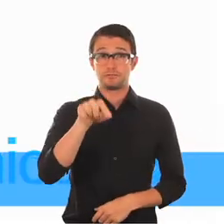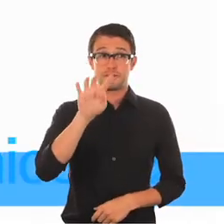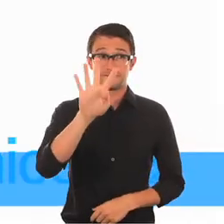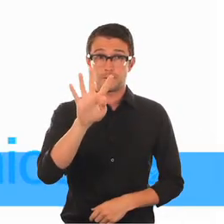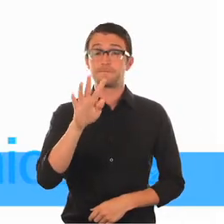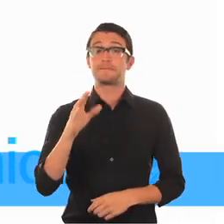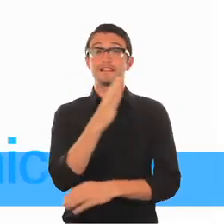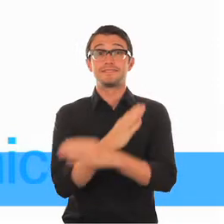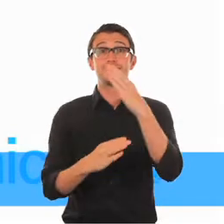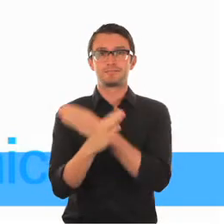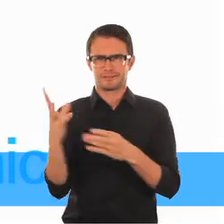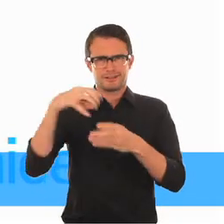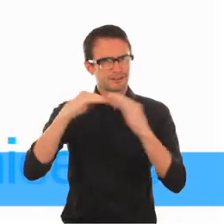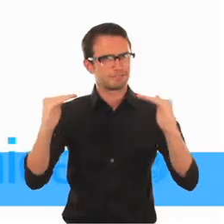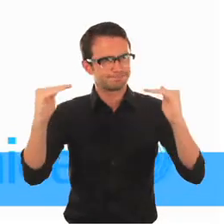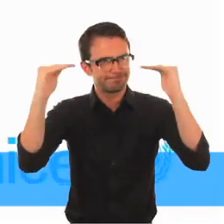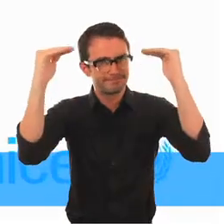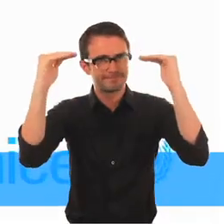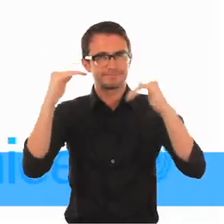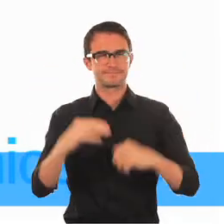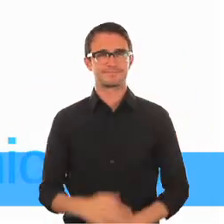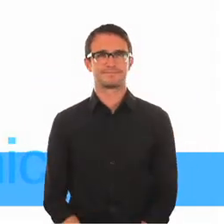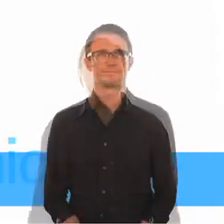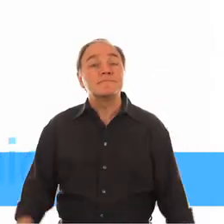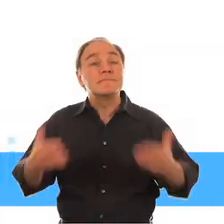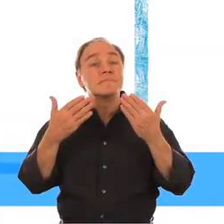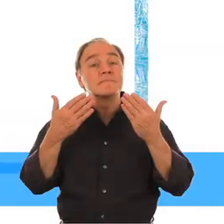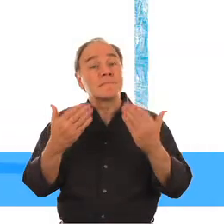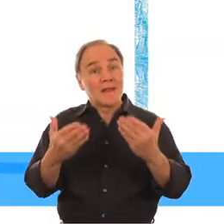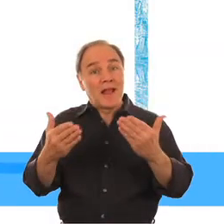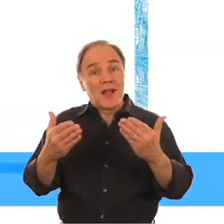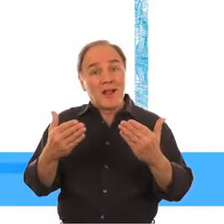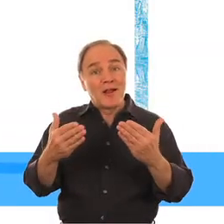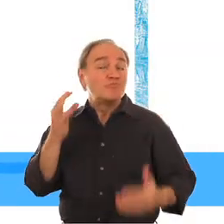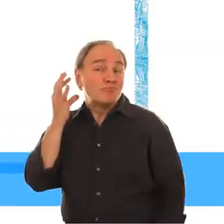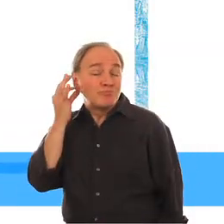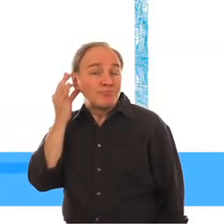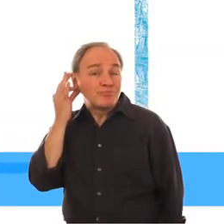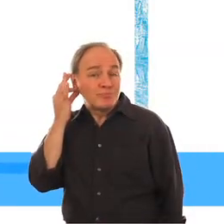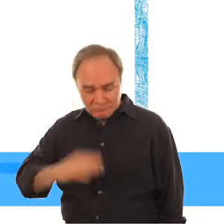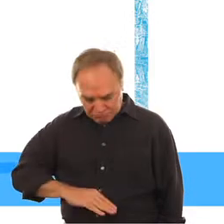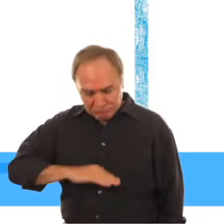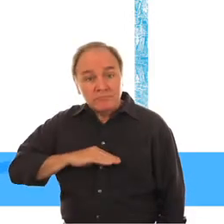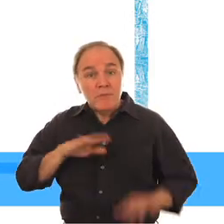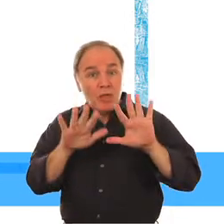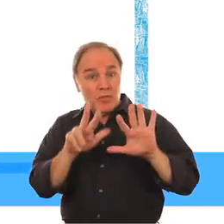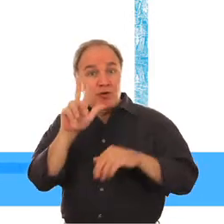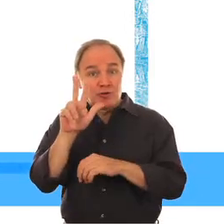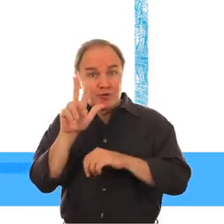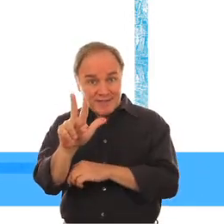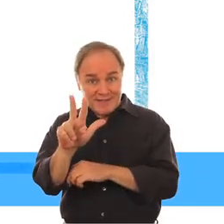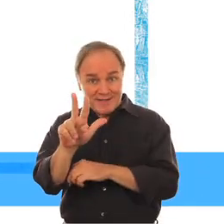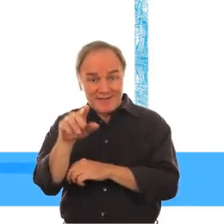Lección 4 Lección Aumentar la participación Una perspectiva desde Azerbaiyán Sima Alexguerova Trece